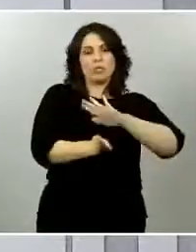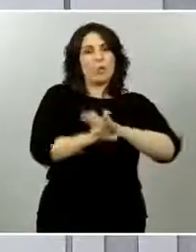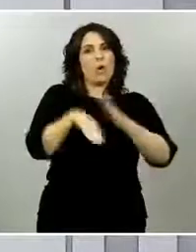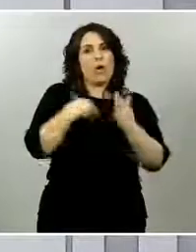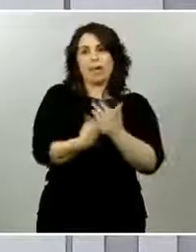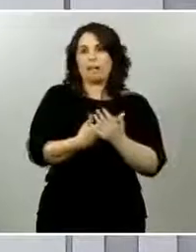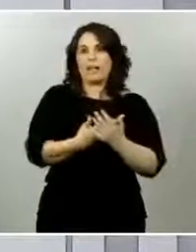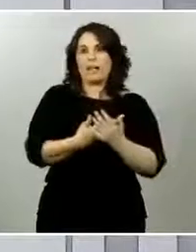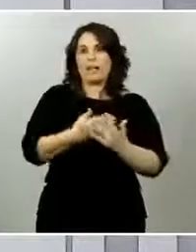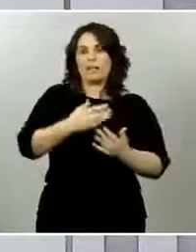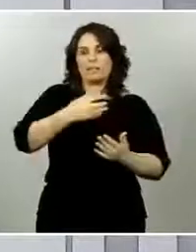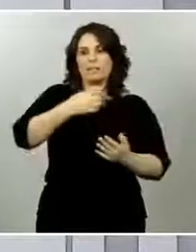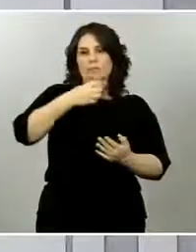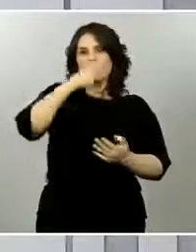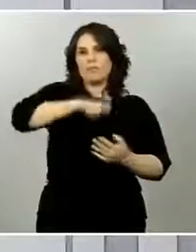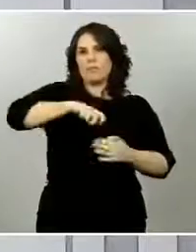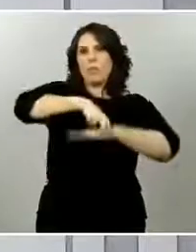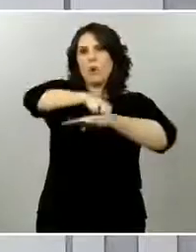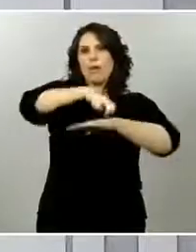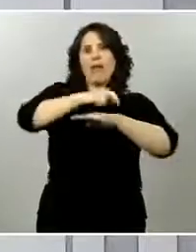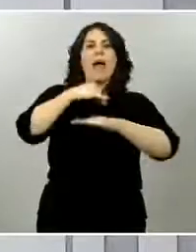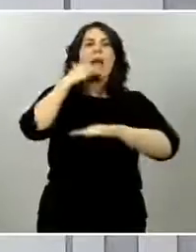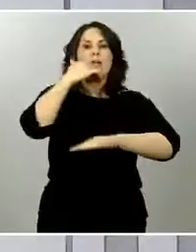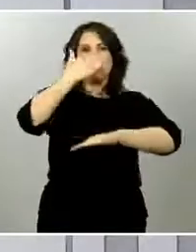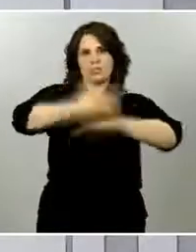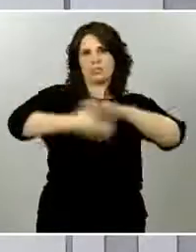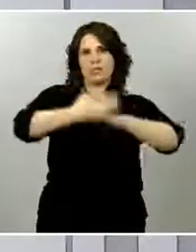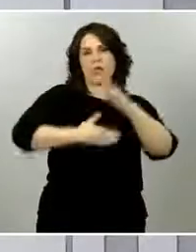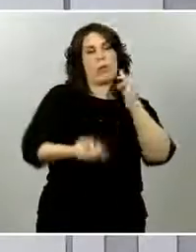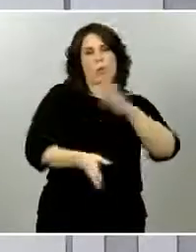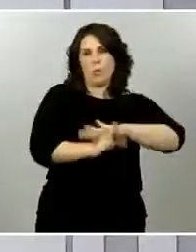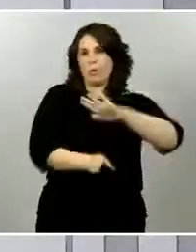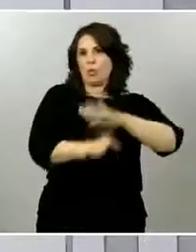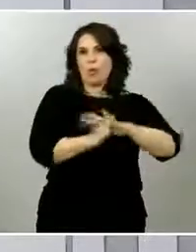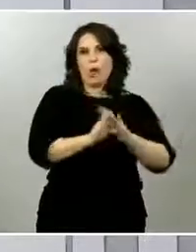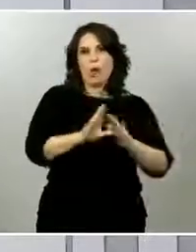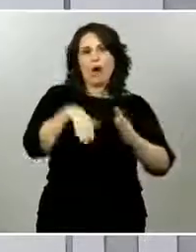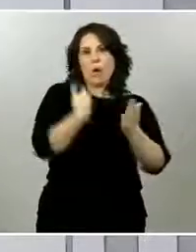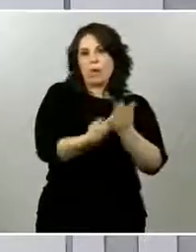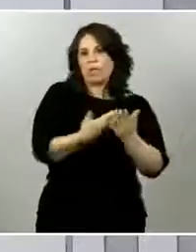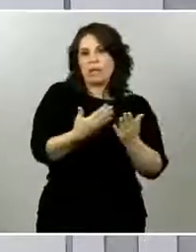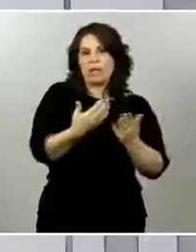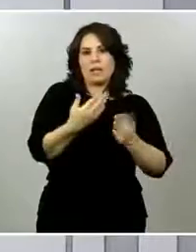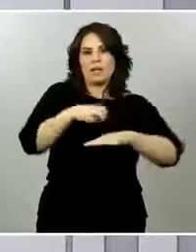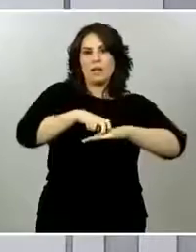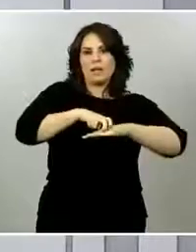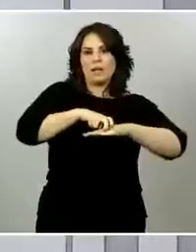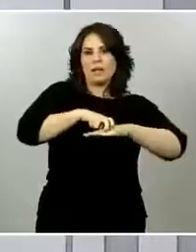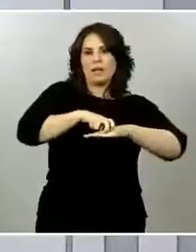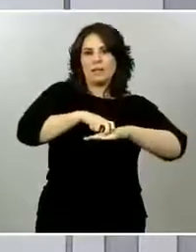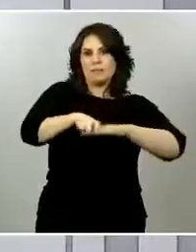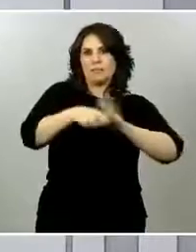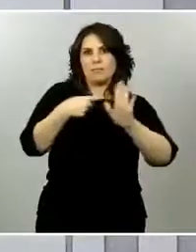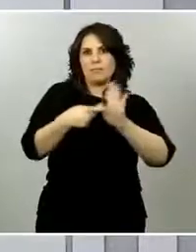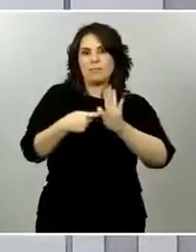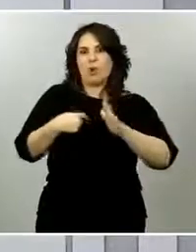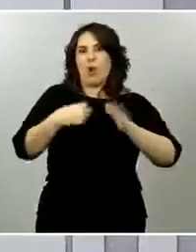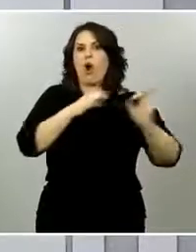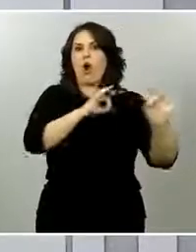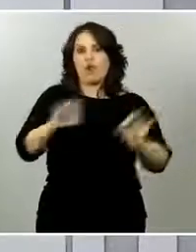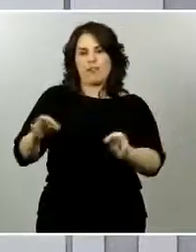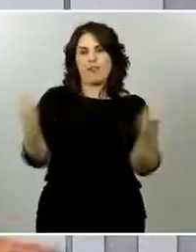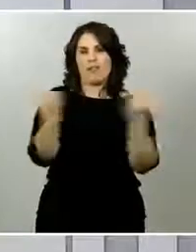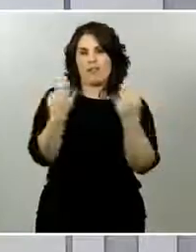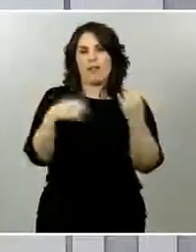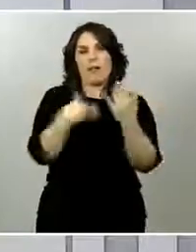situaciones, es el decreto de alarma, que tendrá que estar vigente, mientras que sea necesaria que la movilidad de los ciudadanos esté restringida